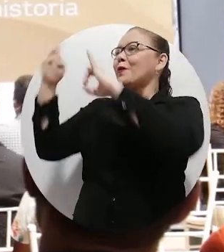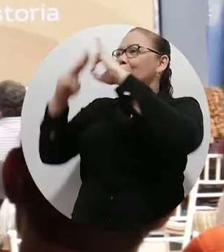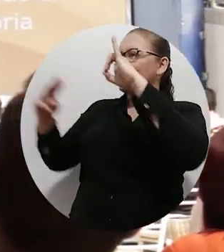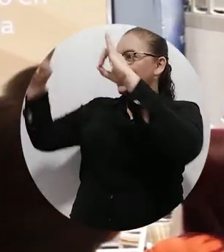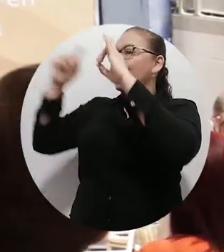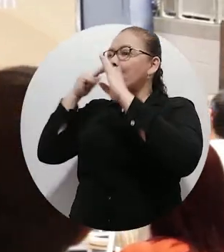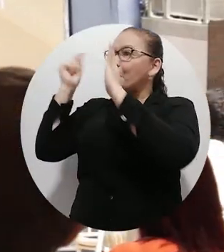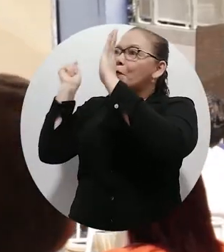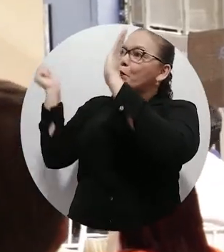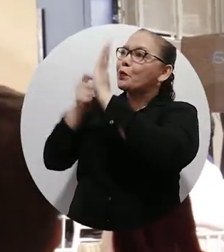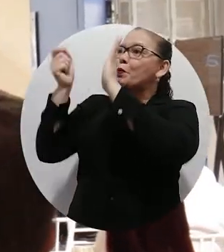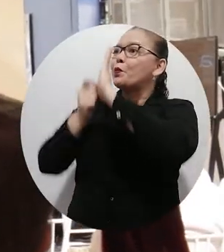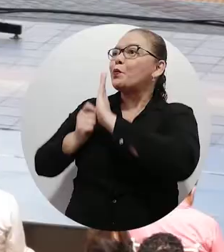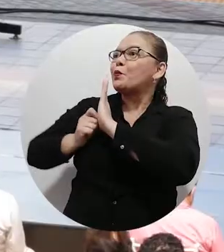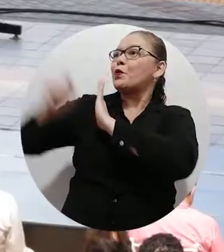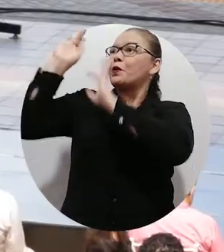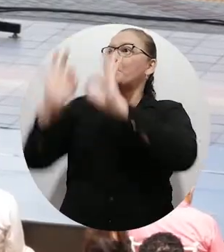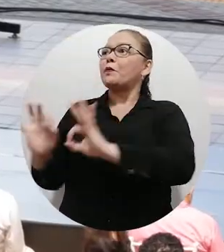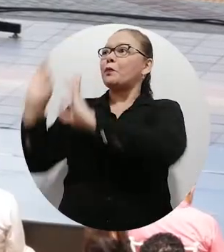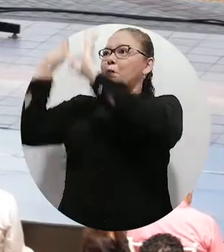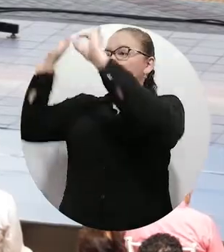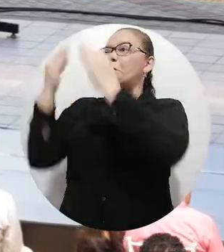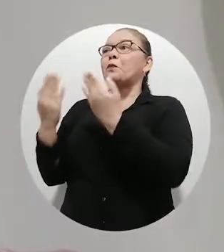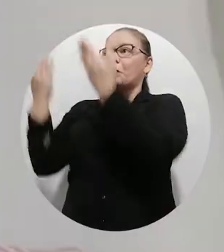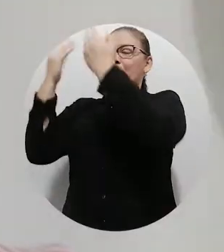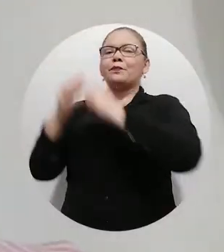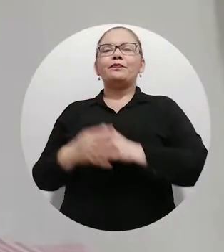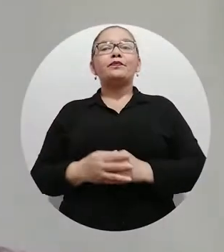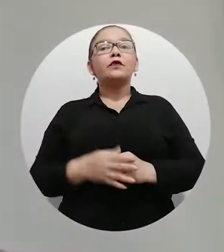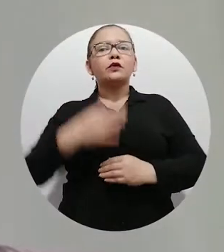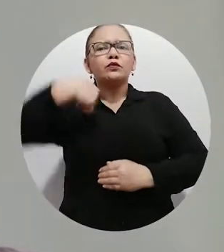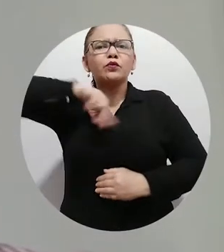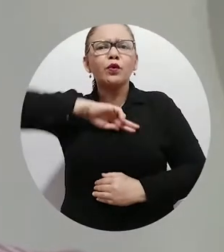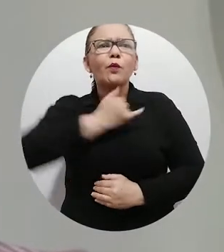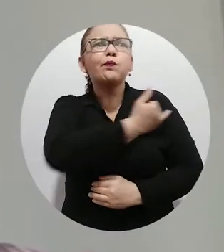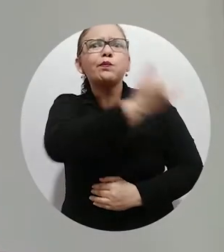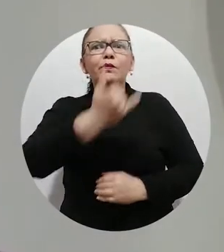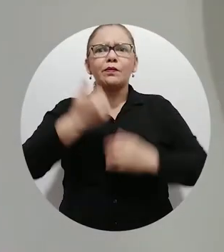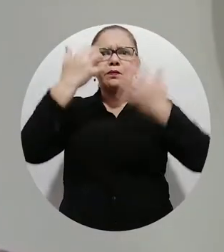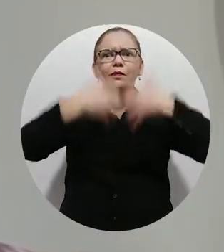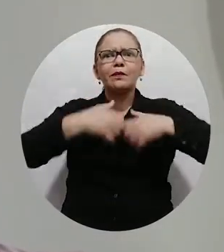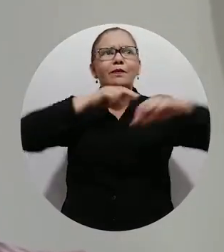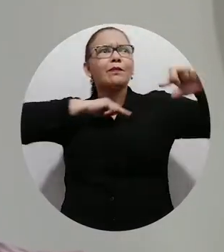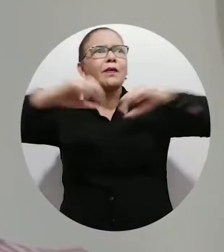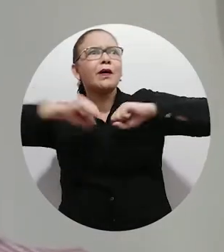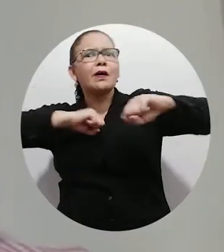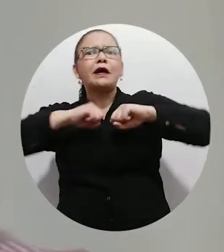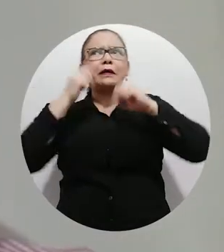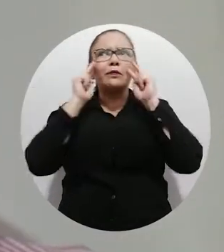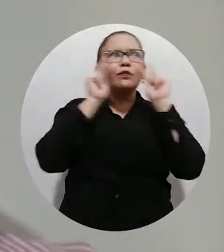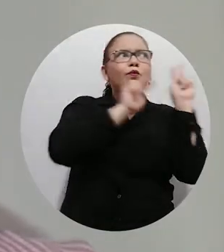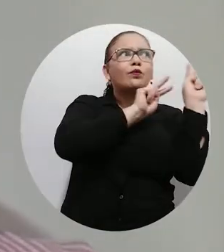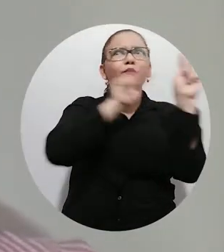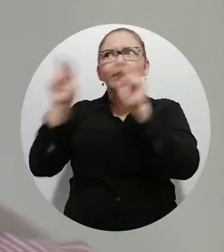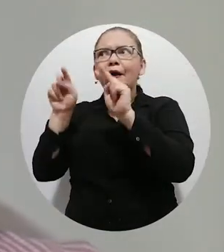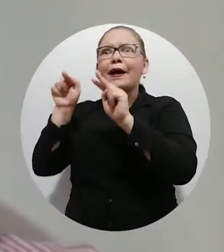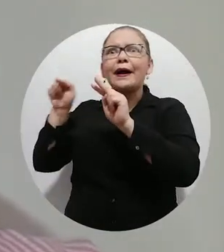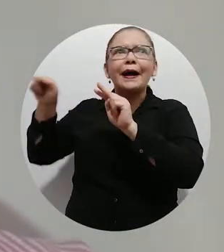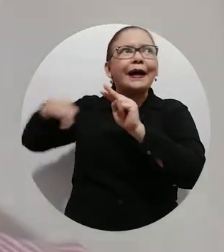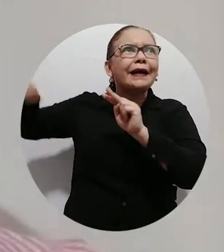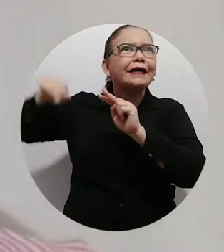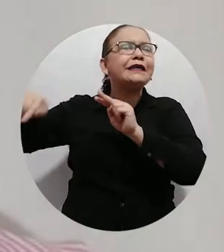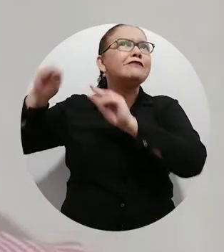reacreditación institucional de alta calidad por seis años más. Para el sector productivo es muy importante que tengamos la